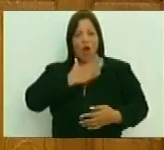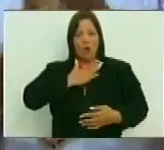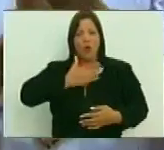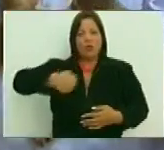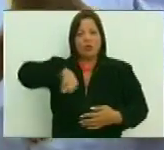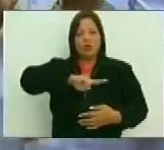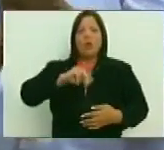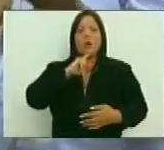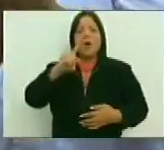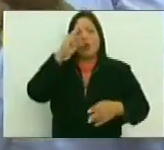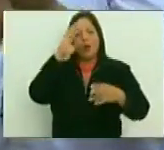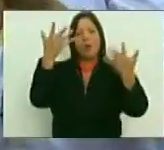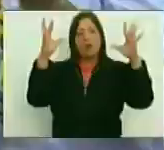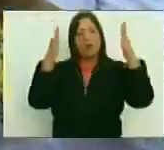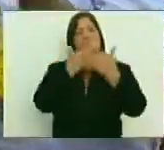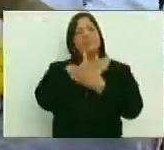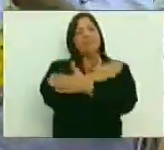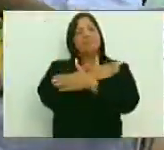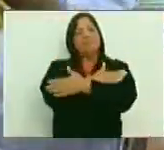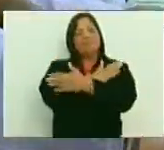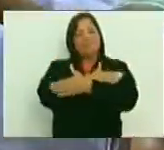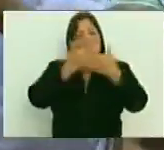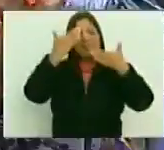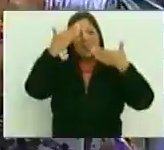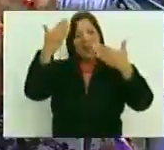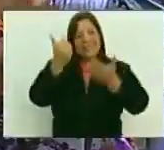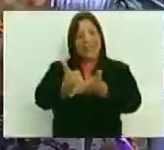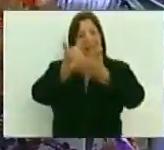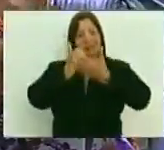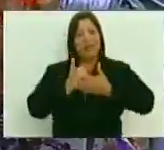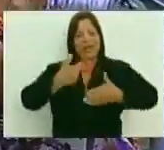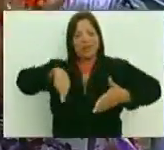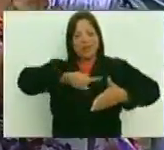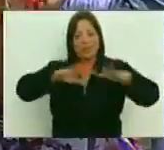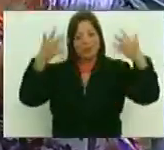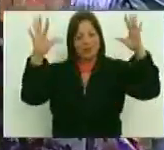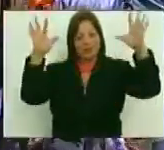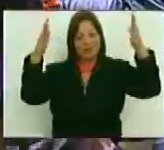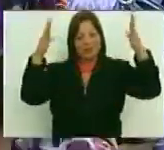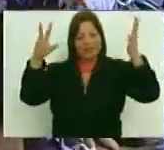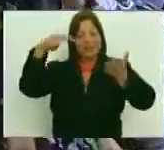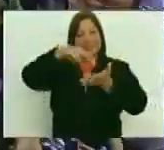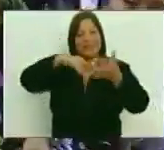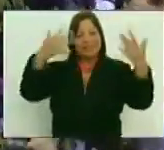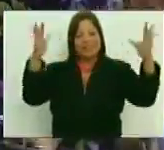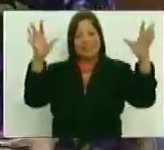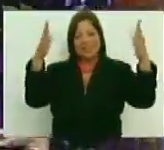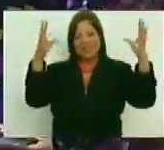somos como Venezuela. Muchísimas gracias por ayudarnos a reconocernos en nuestra ancestralidad.